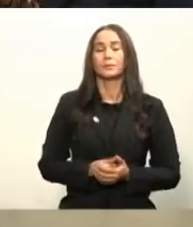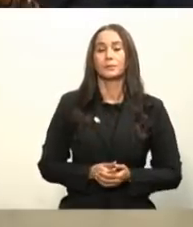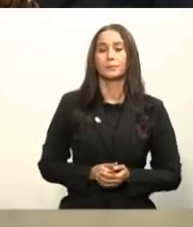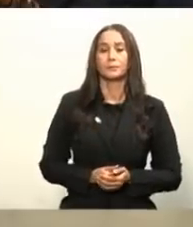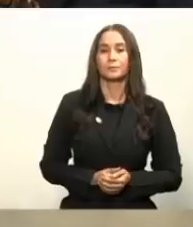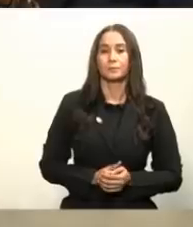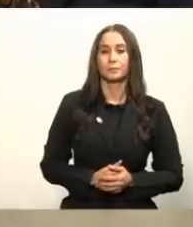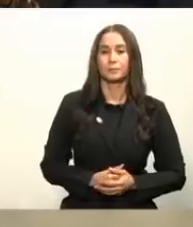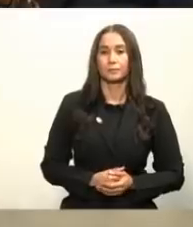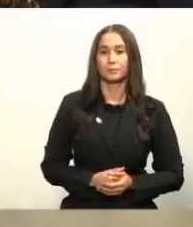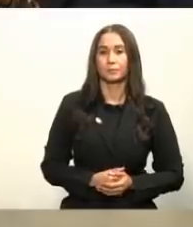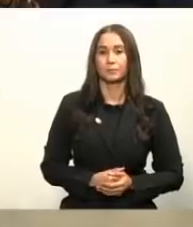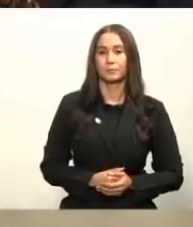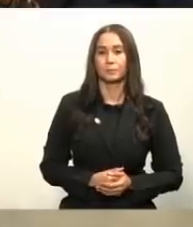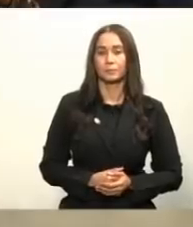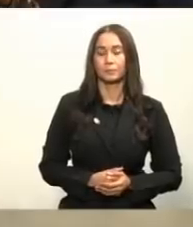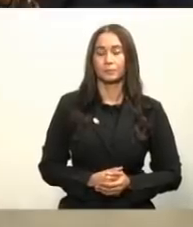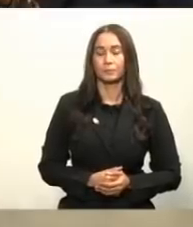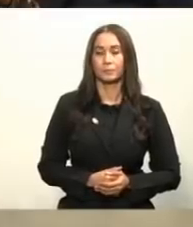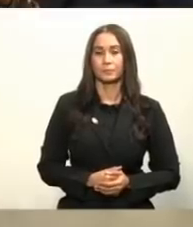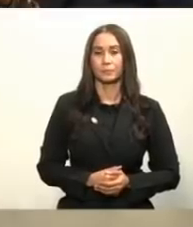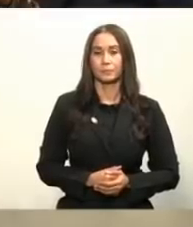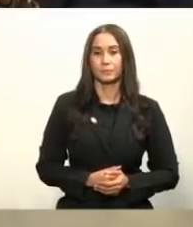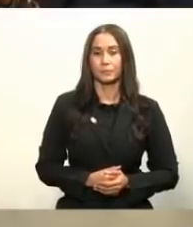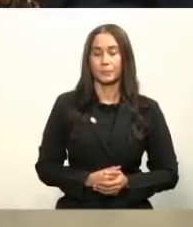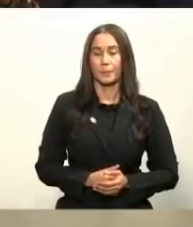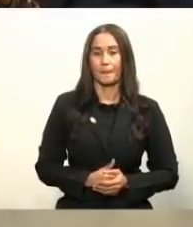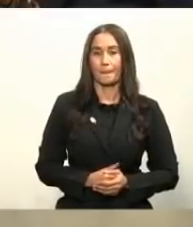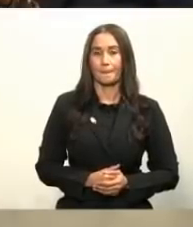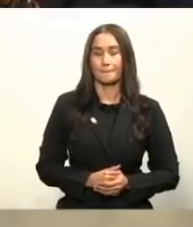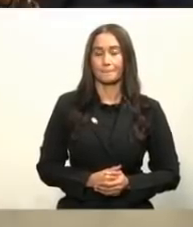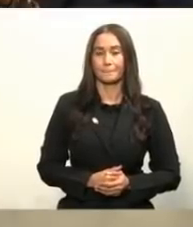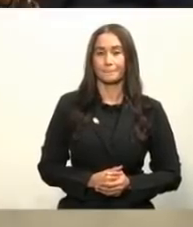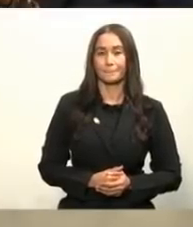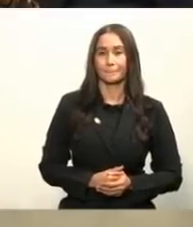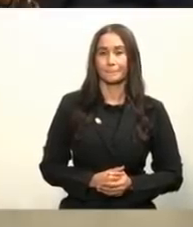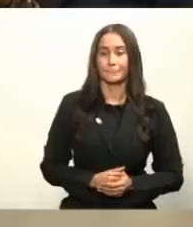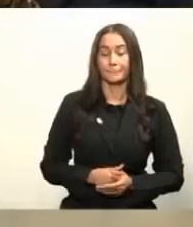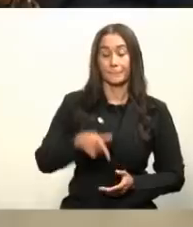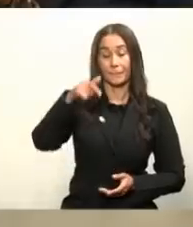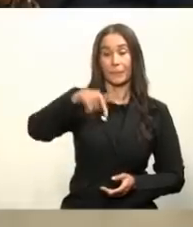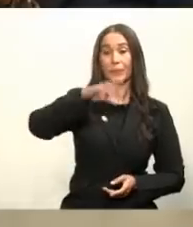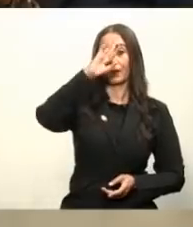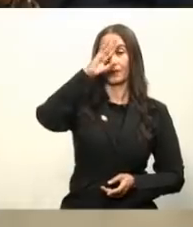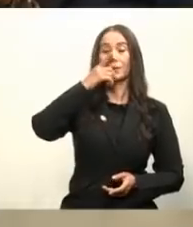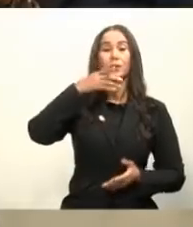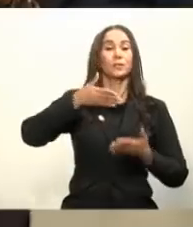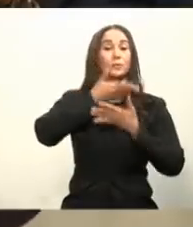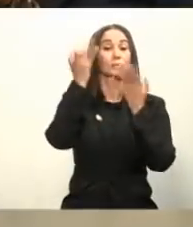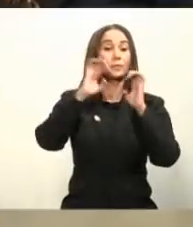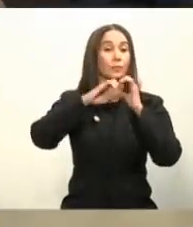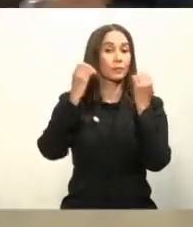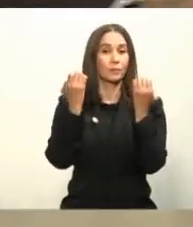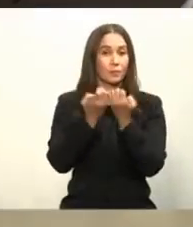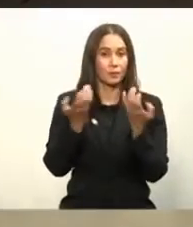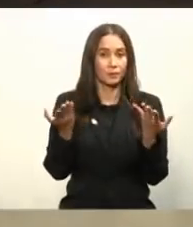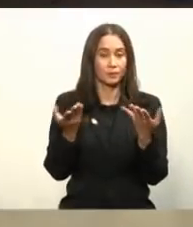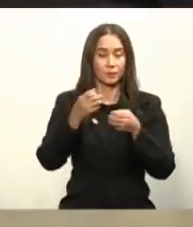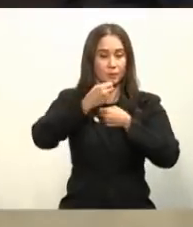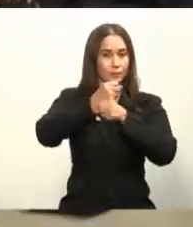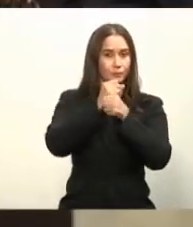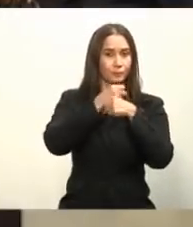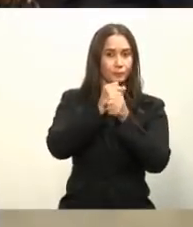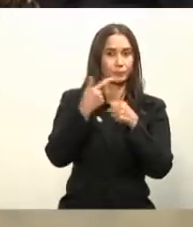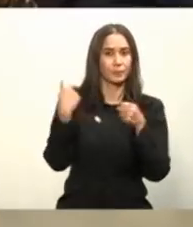los equipos según nosotros consultamos a varios laboratorios pero ellos adquiriendo algunos equipos